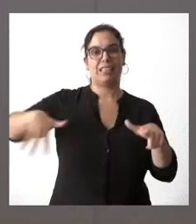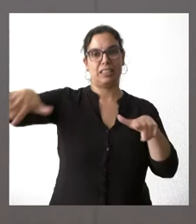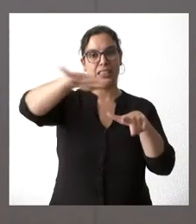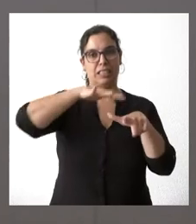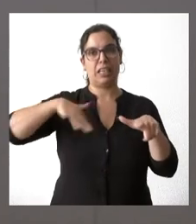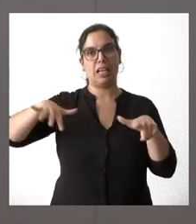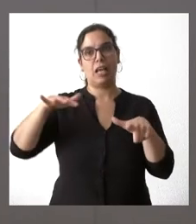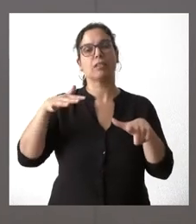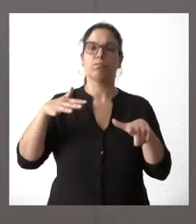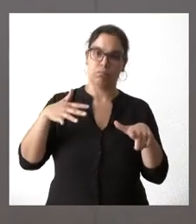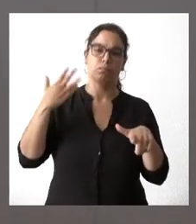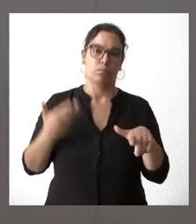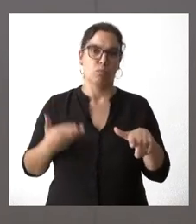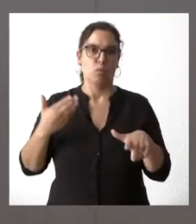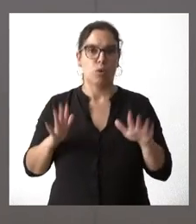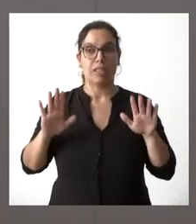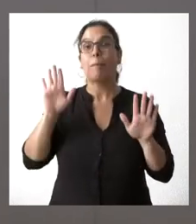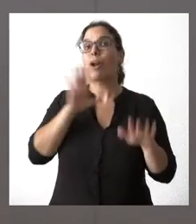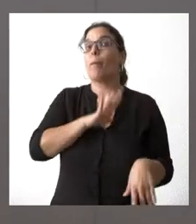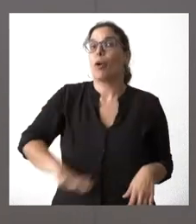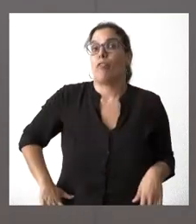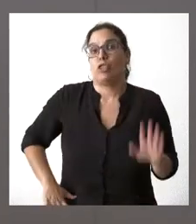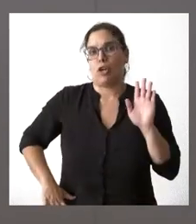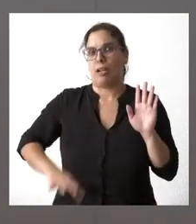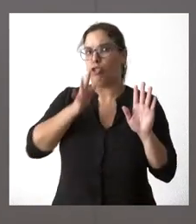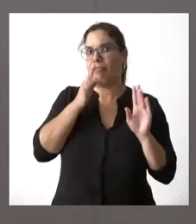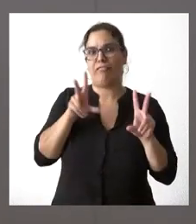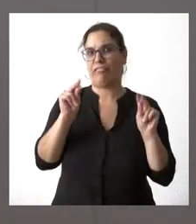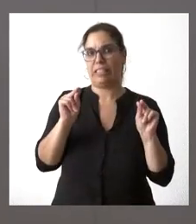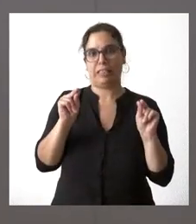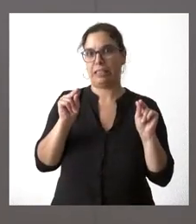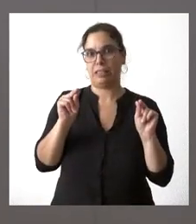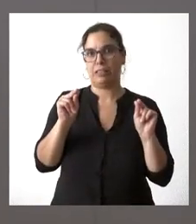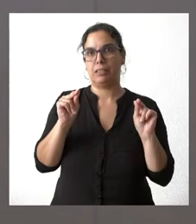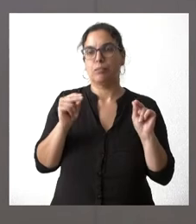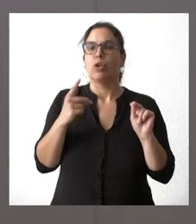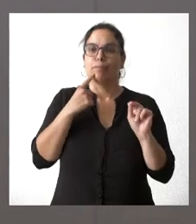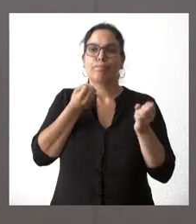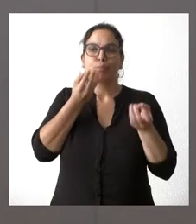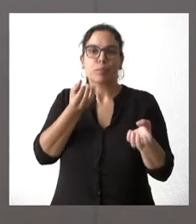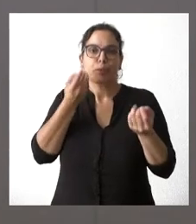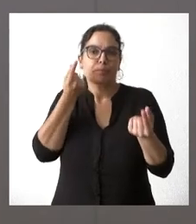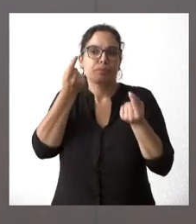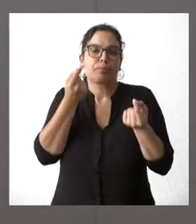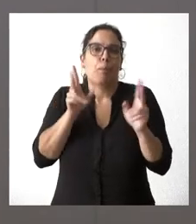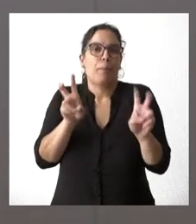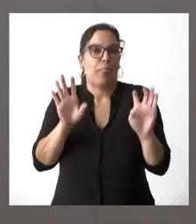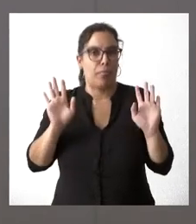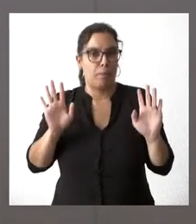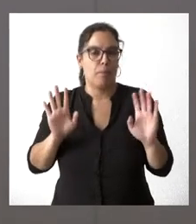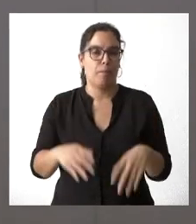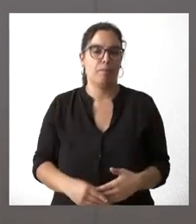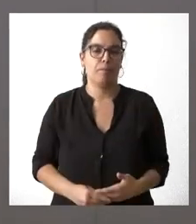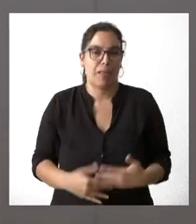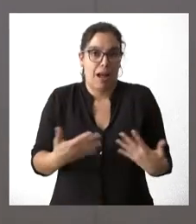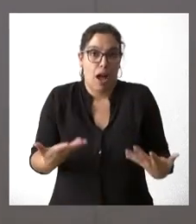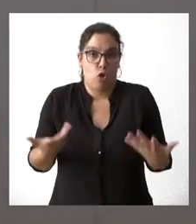ciertamente relevante. Tómelo como provisional, pero ante la petición suya de que vayamos dando algunas primeras cifras, pues esta es la que le podemos ofrecer en